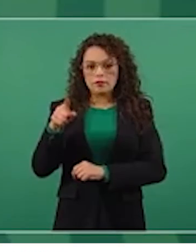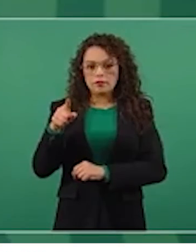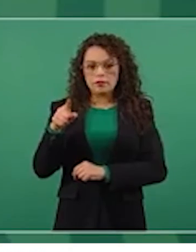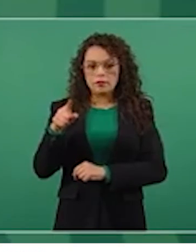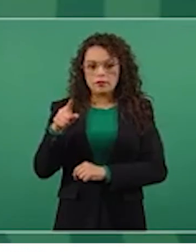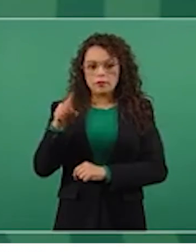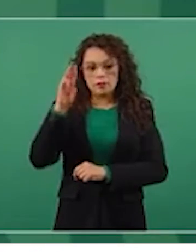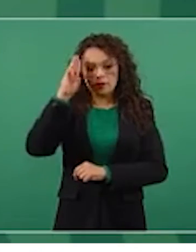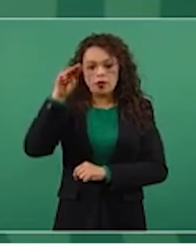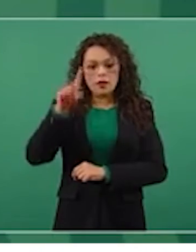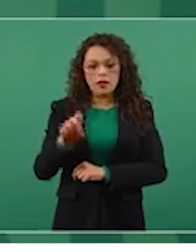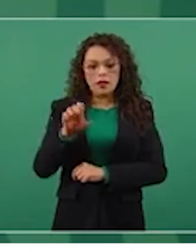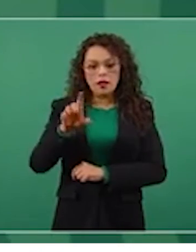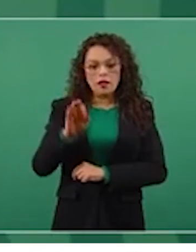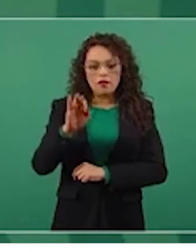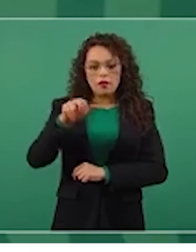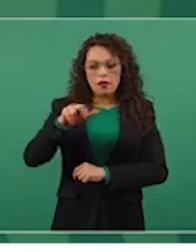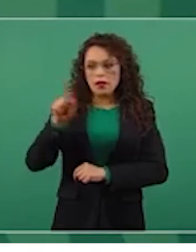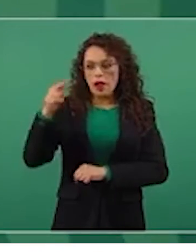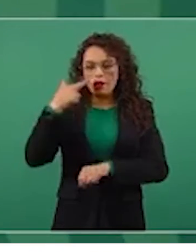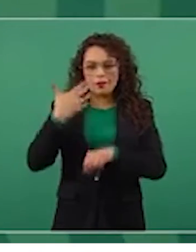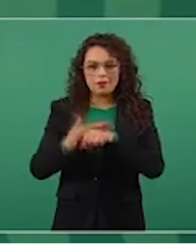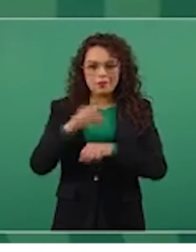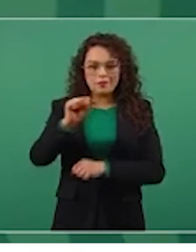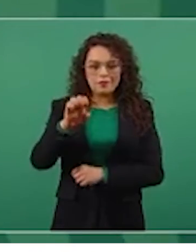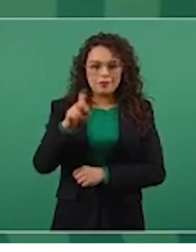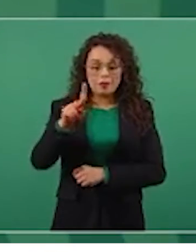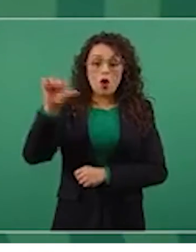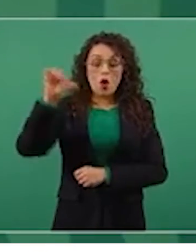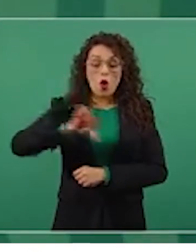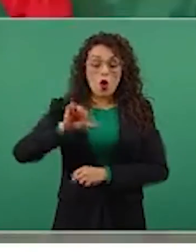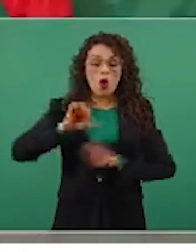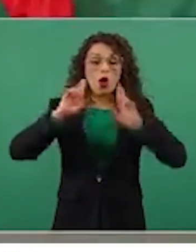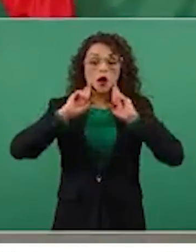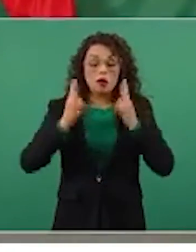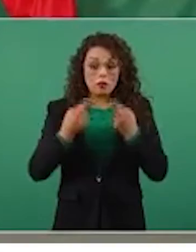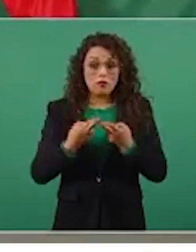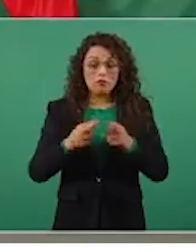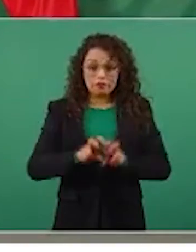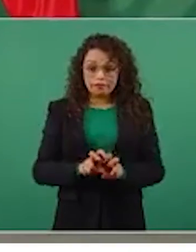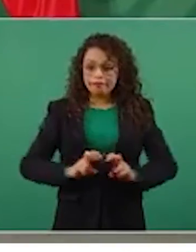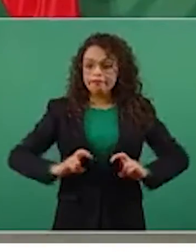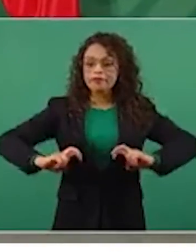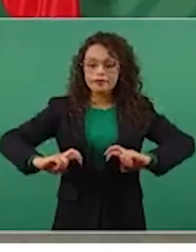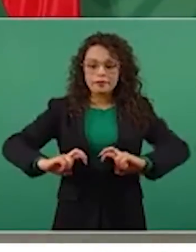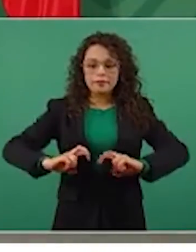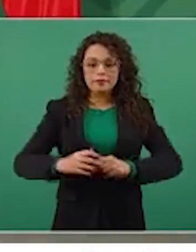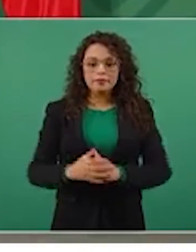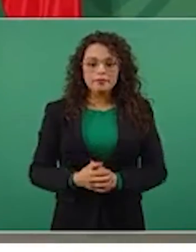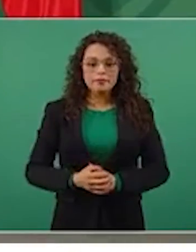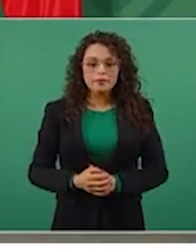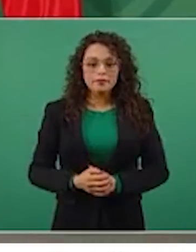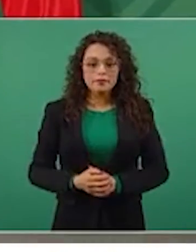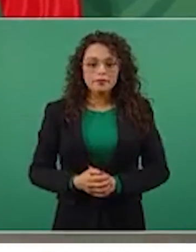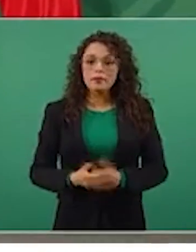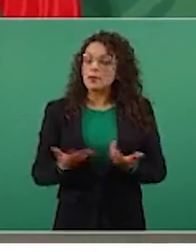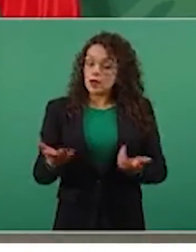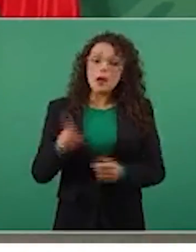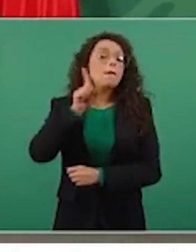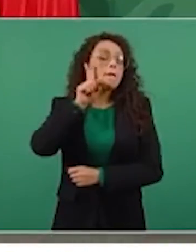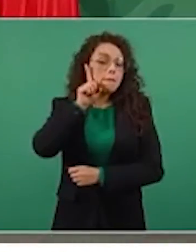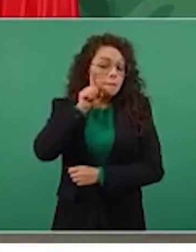con la maestra Delfina. Hoy se van a reunir. Y mañana vamos a